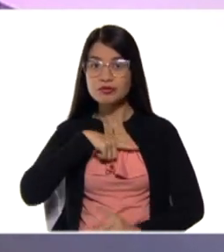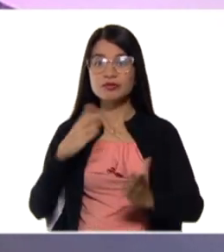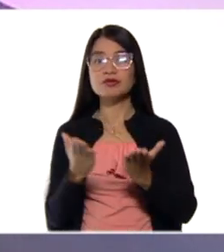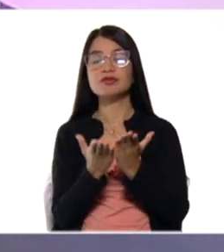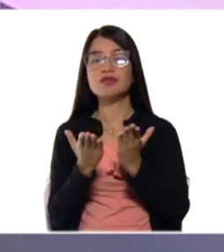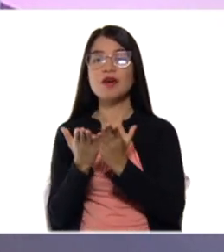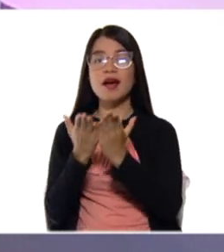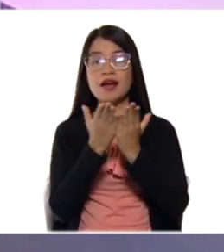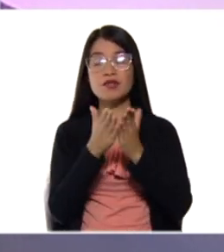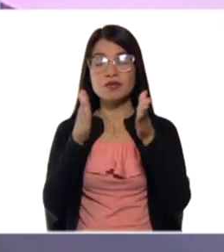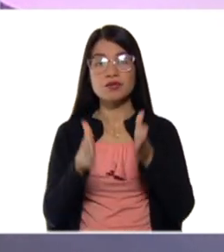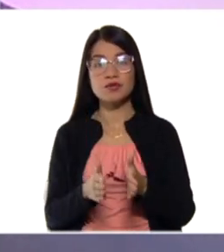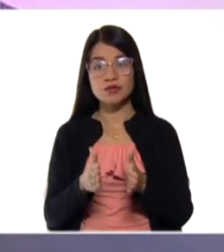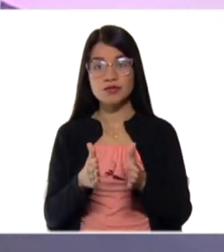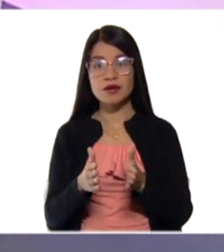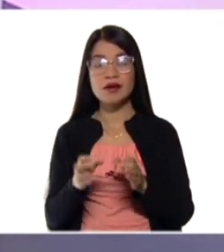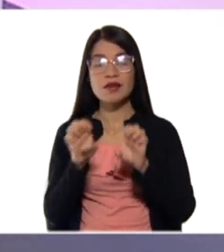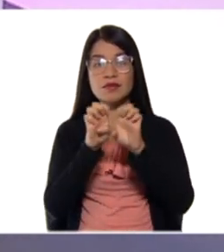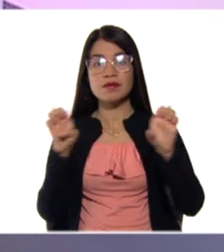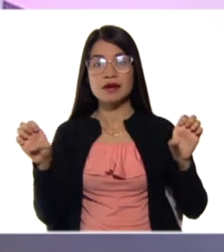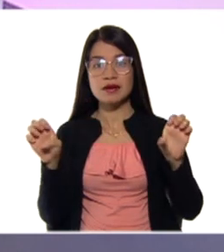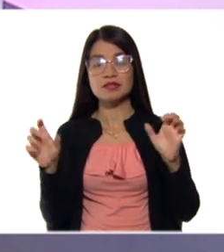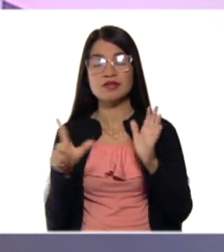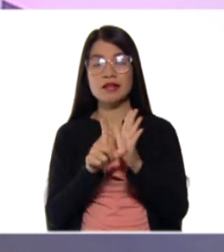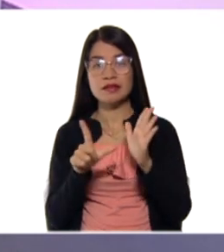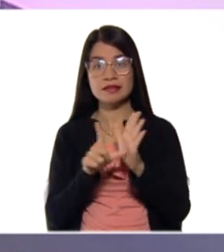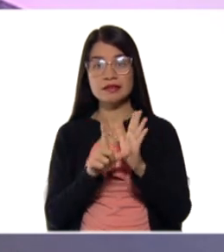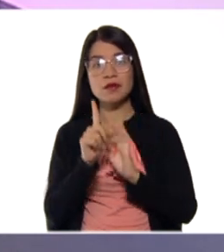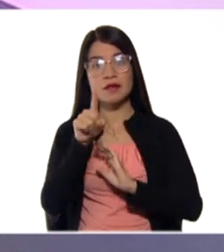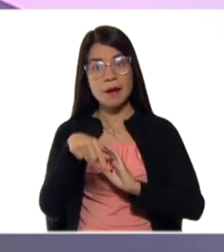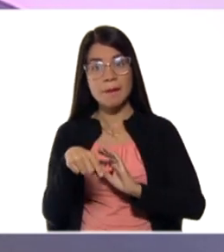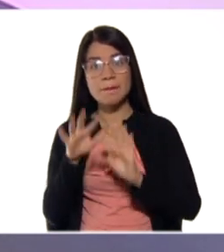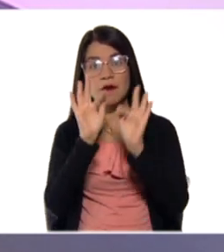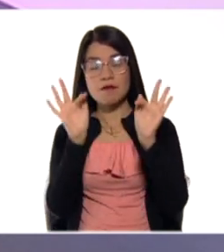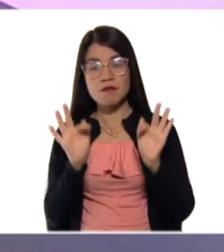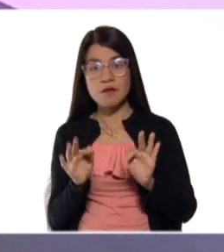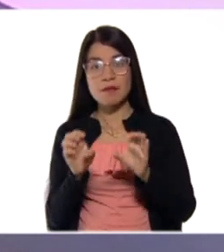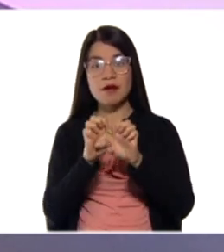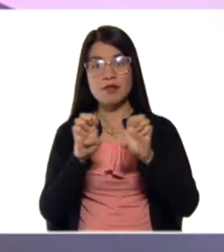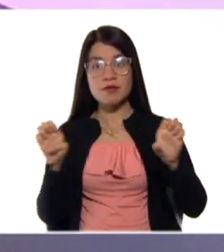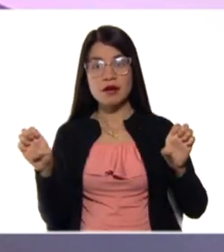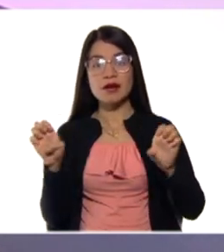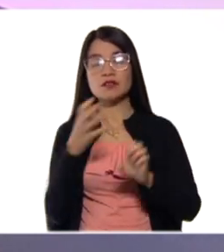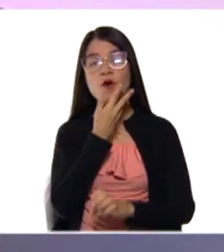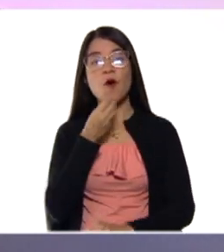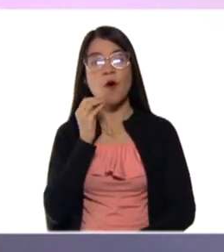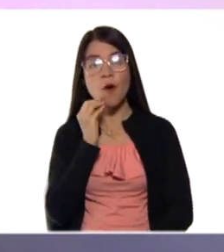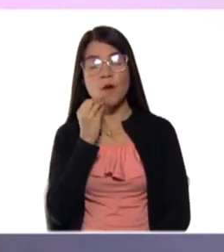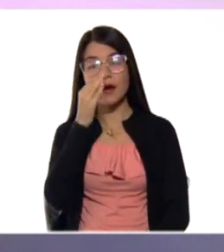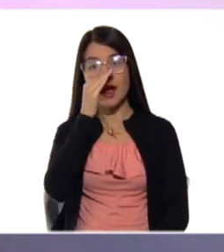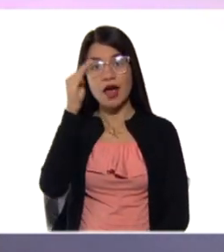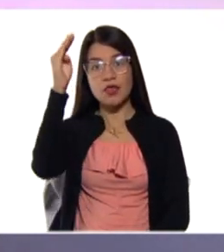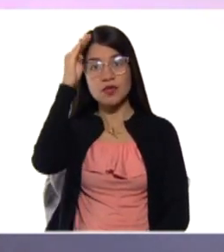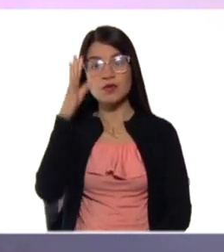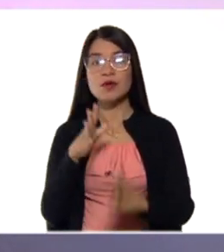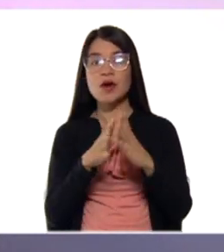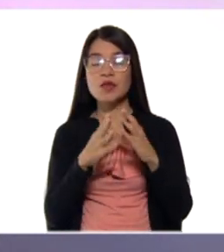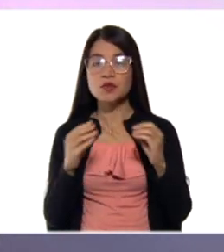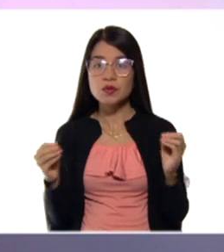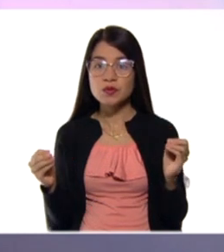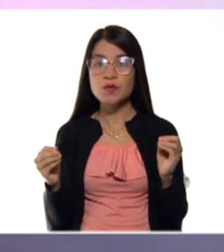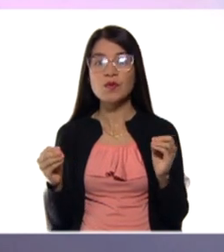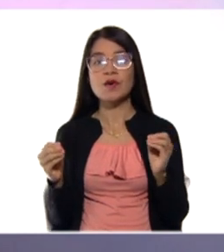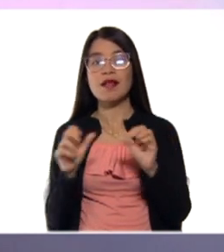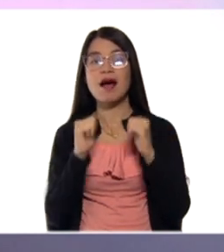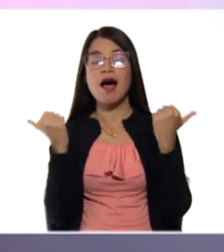de educación media general, media técnica y la modalidad de educación para jóvenes y adultos en todas las áreas de